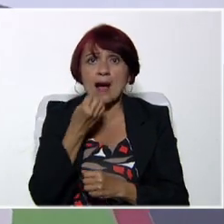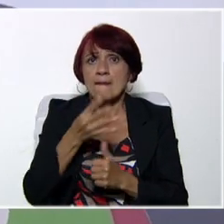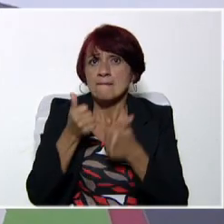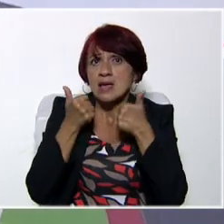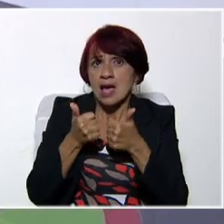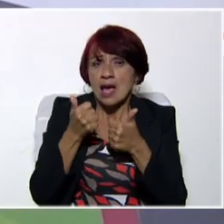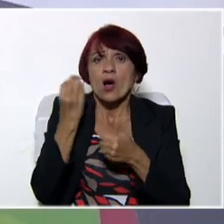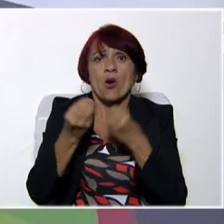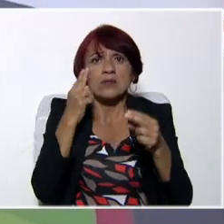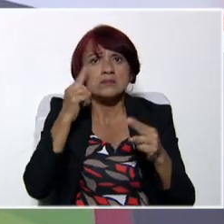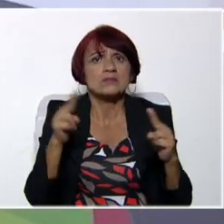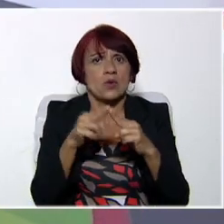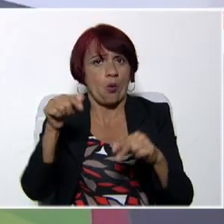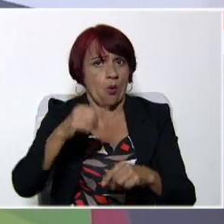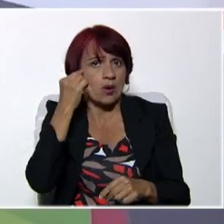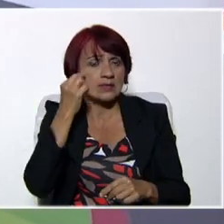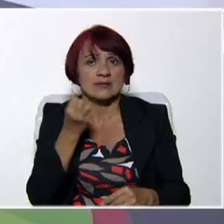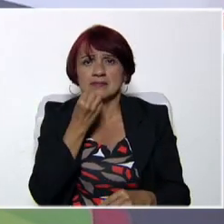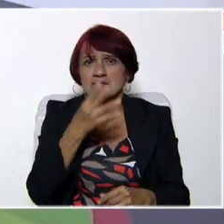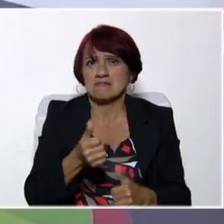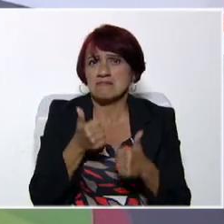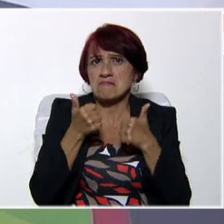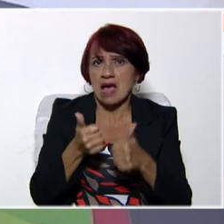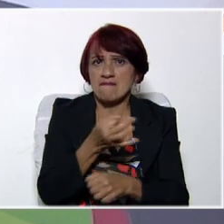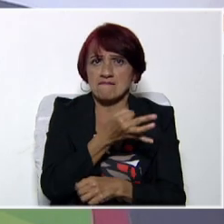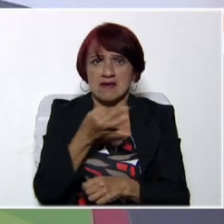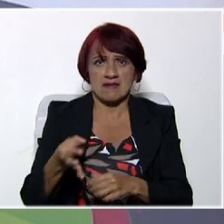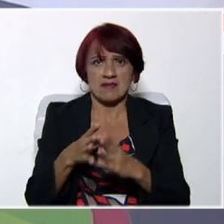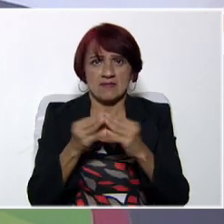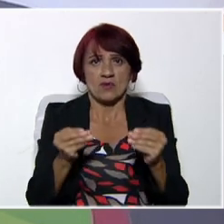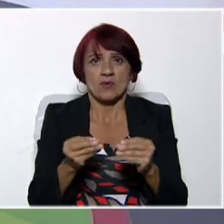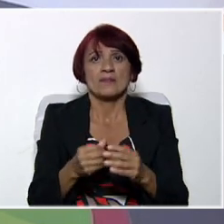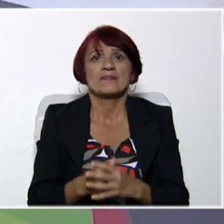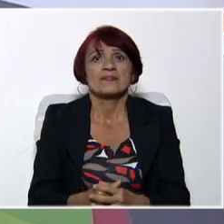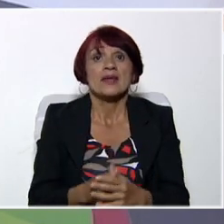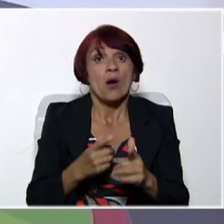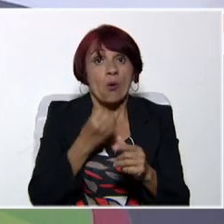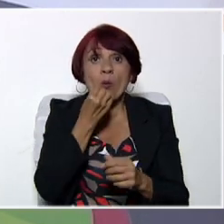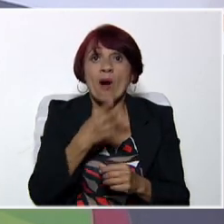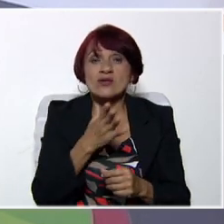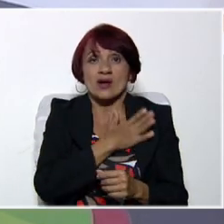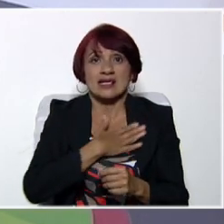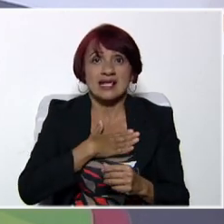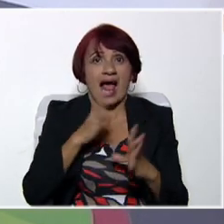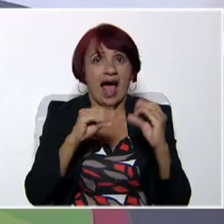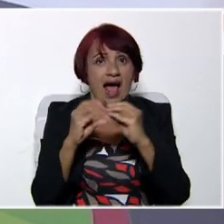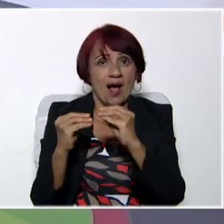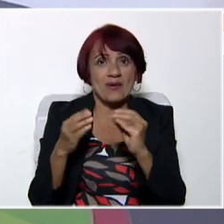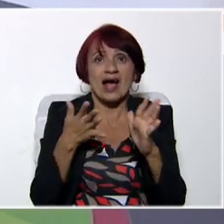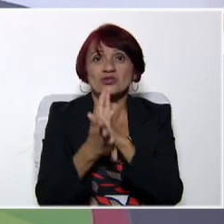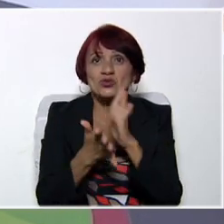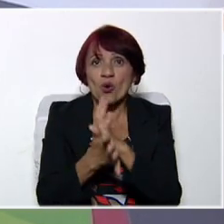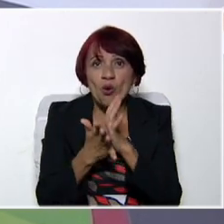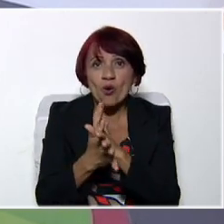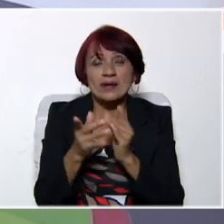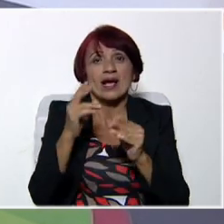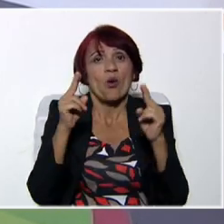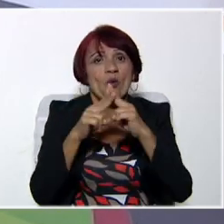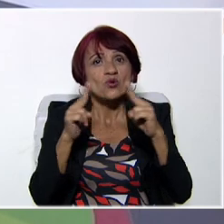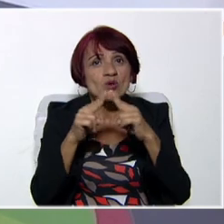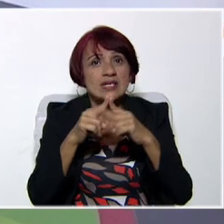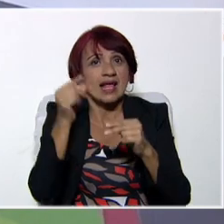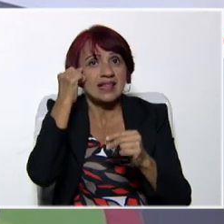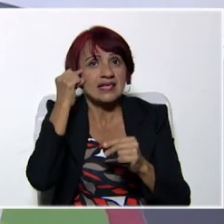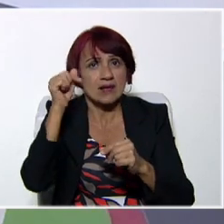¿Cómo se encuentra el día de hoy? I'm feeling good today. Bueno, quisiera que nos hablara acerca de lo que vamos a conocer